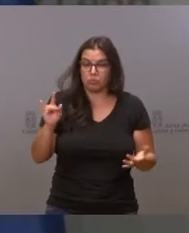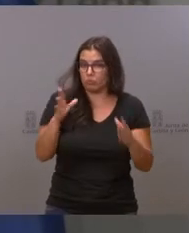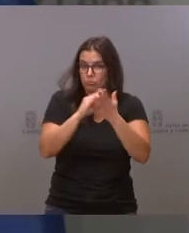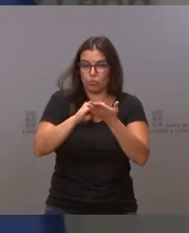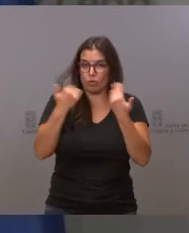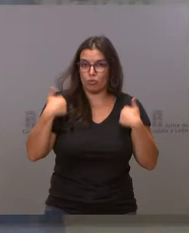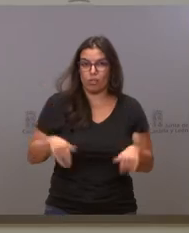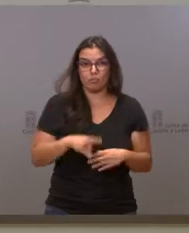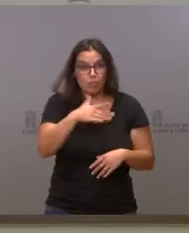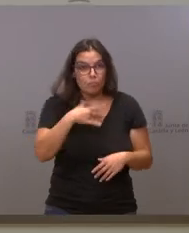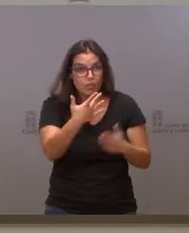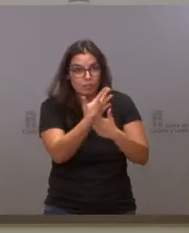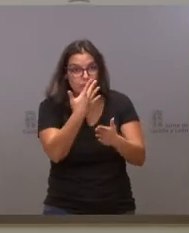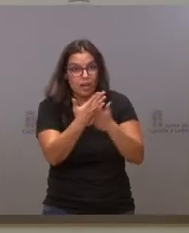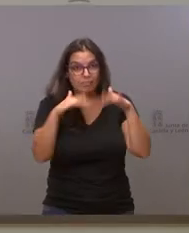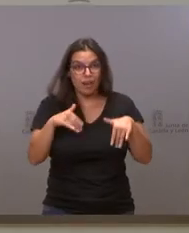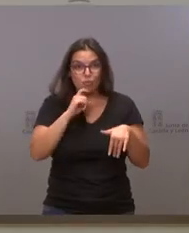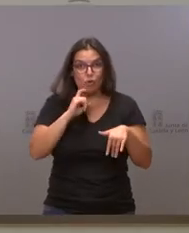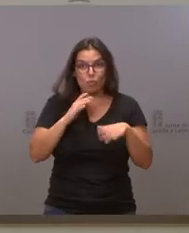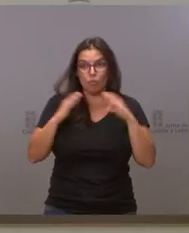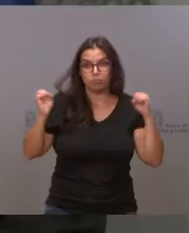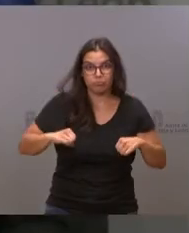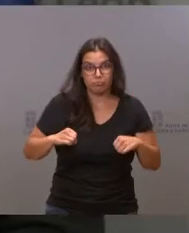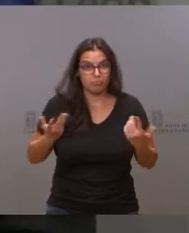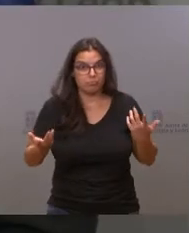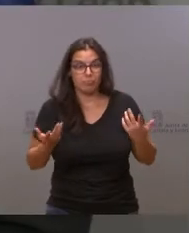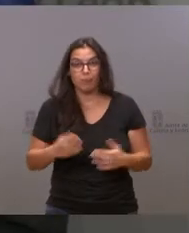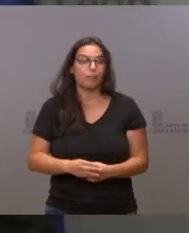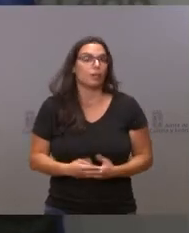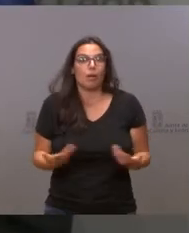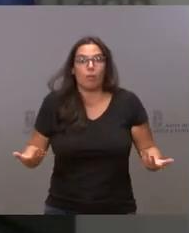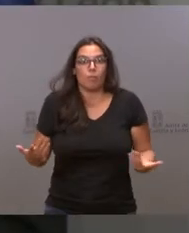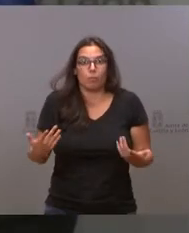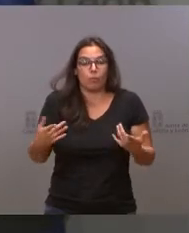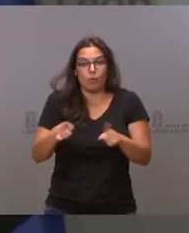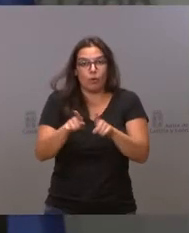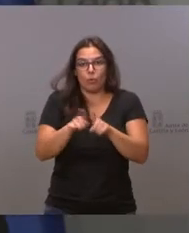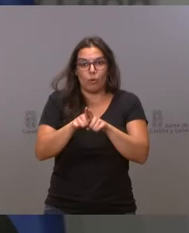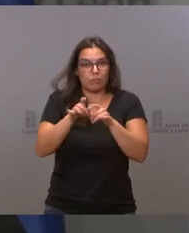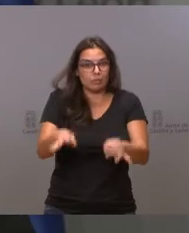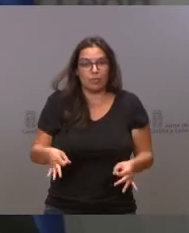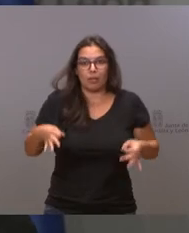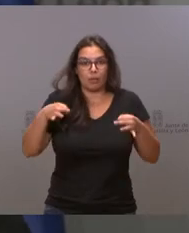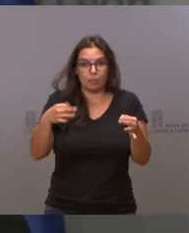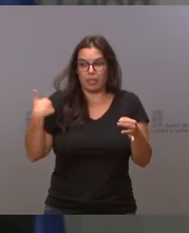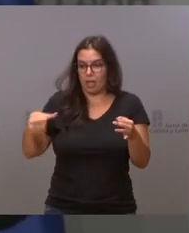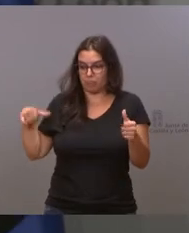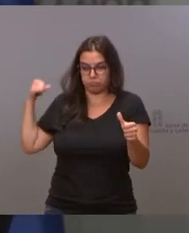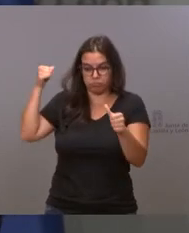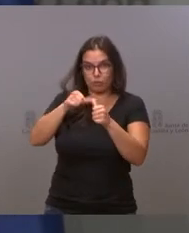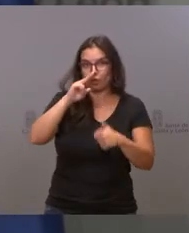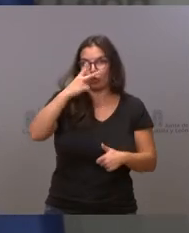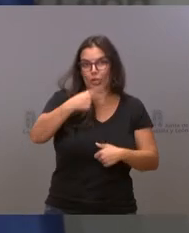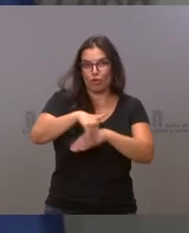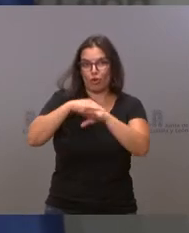¿Y nos puede explicar cómo han llegado a eso? Bueno, pues como hemos llegado a todas las cosas durante estos dos años